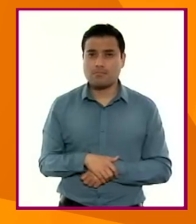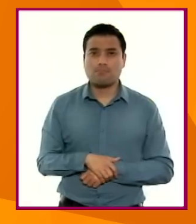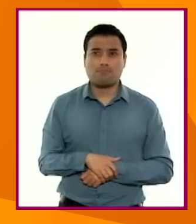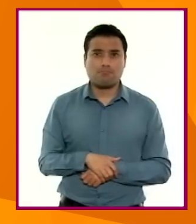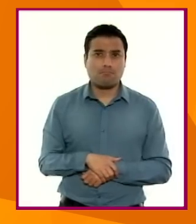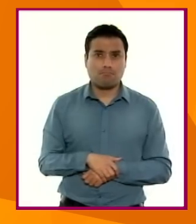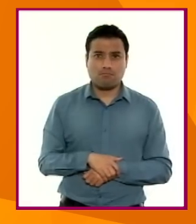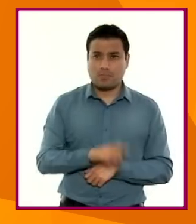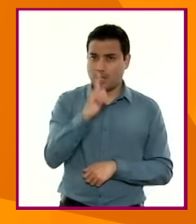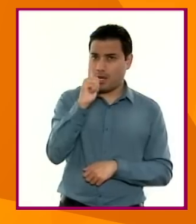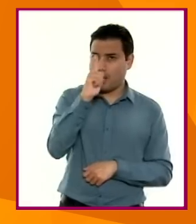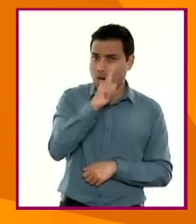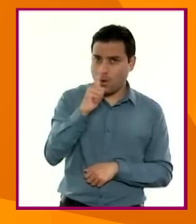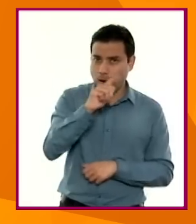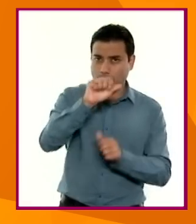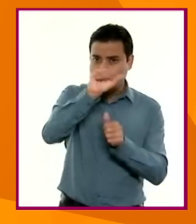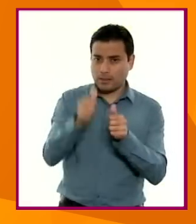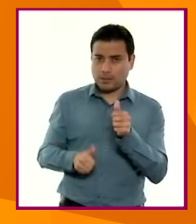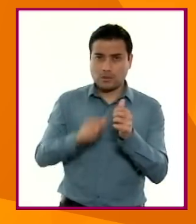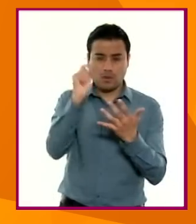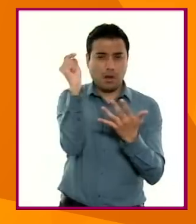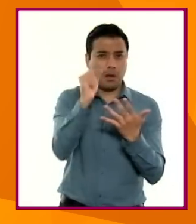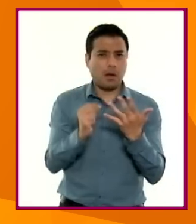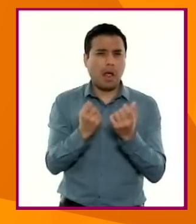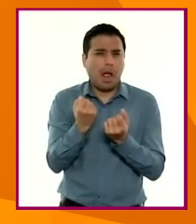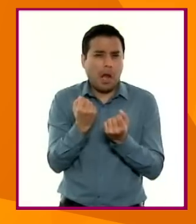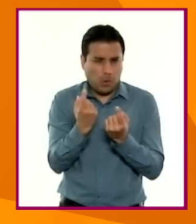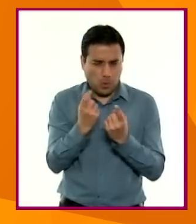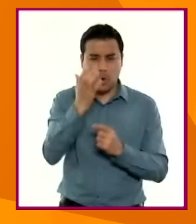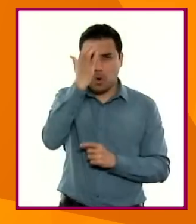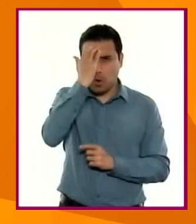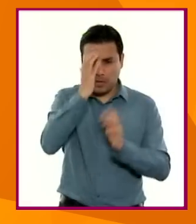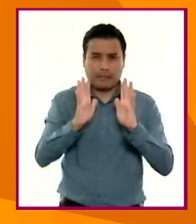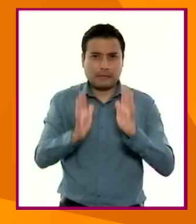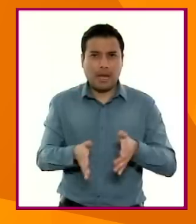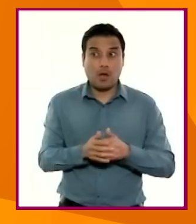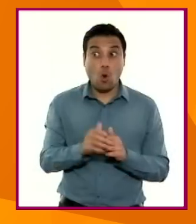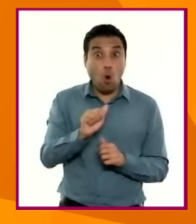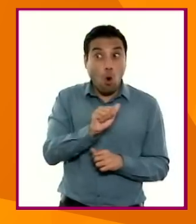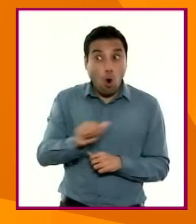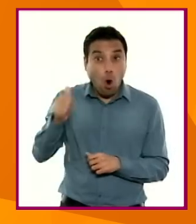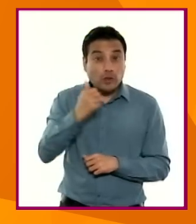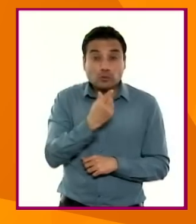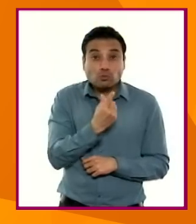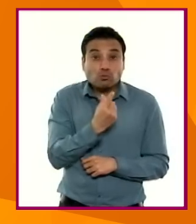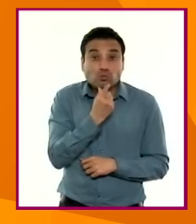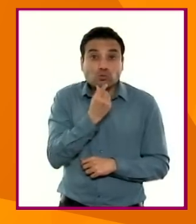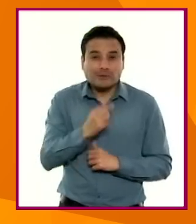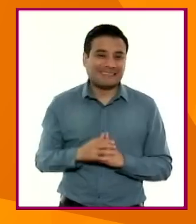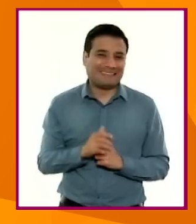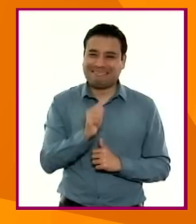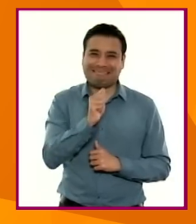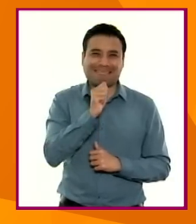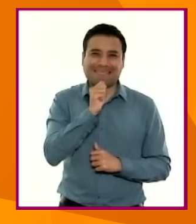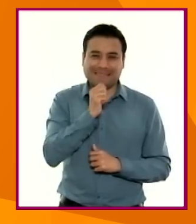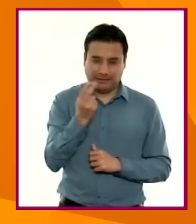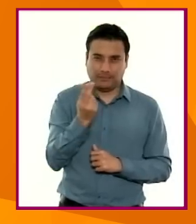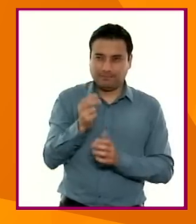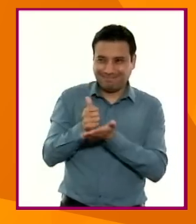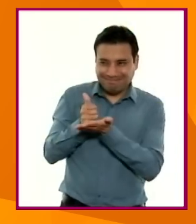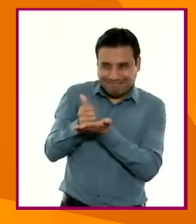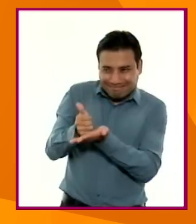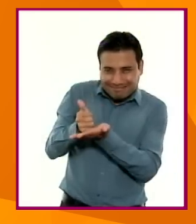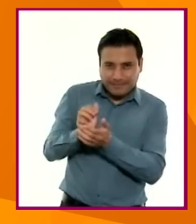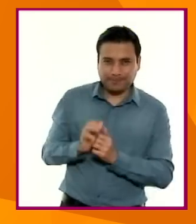elementos de los lenguajes artísticos, mientras que otros requerirán ayudas específicas para